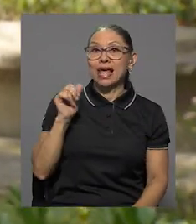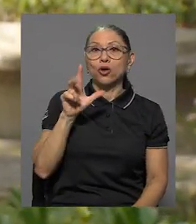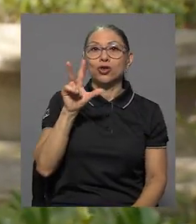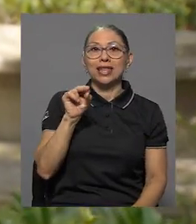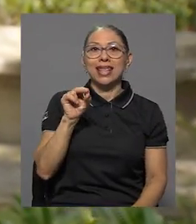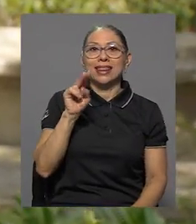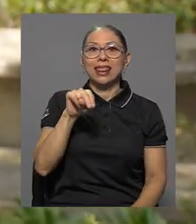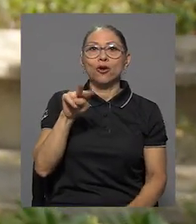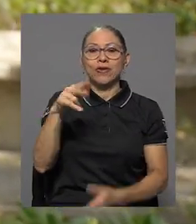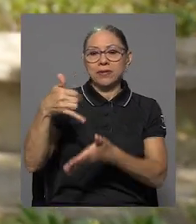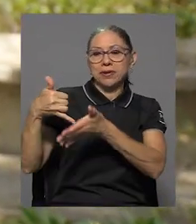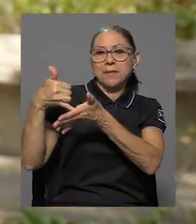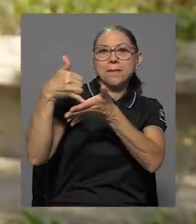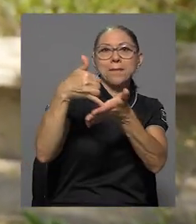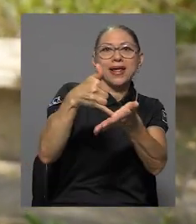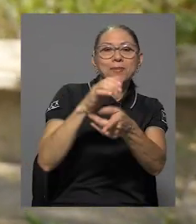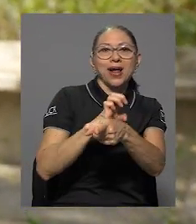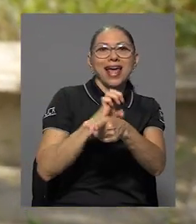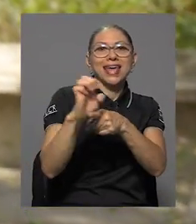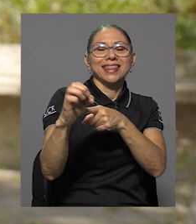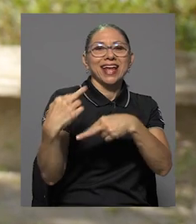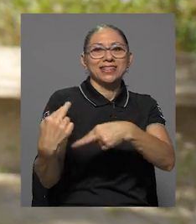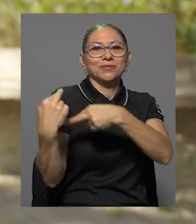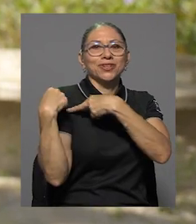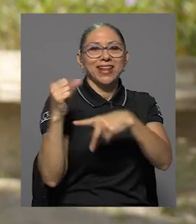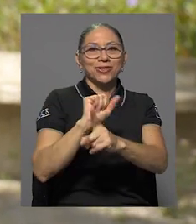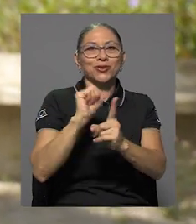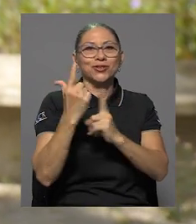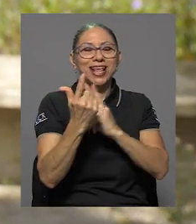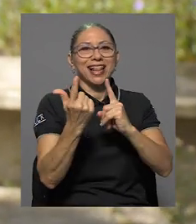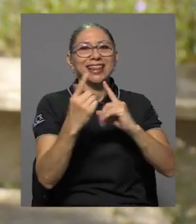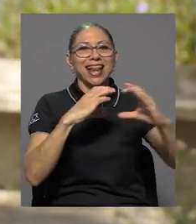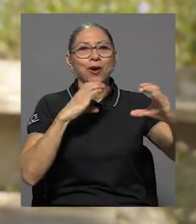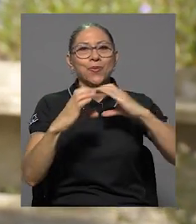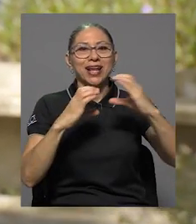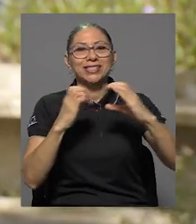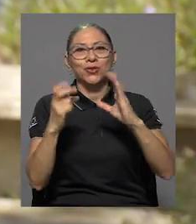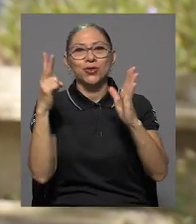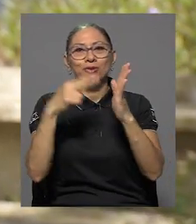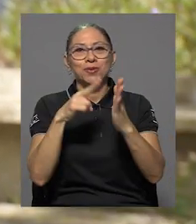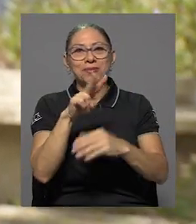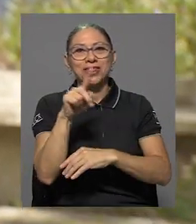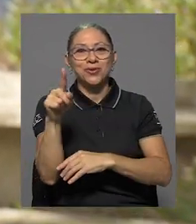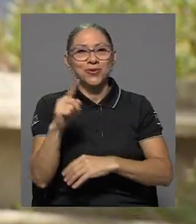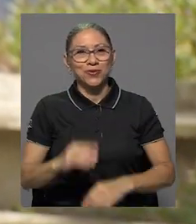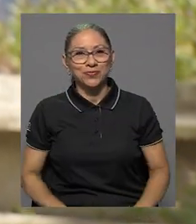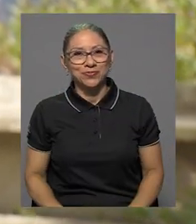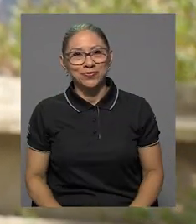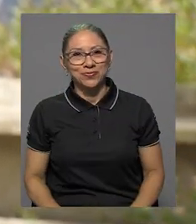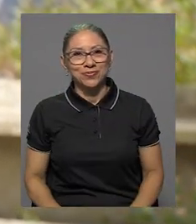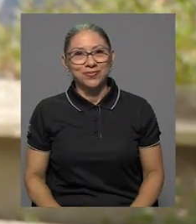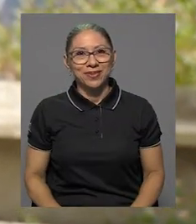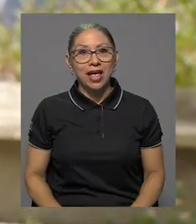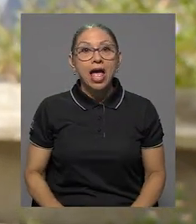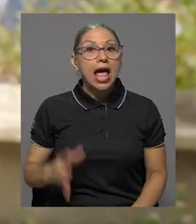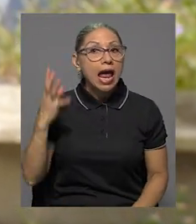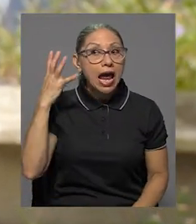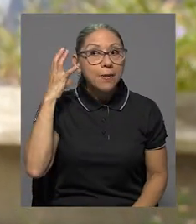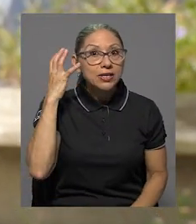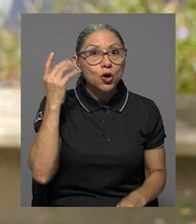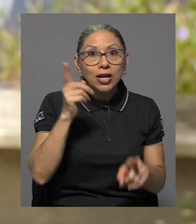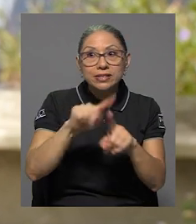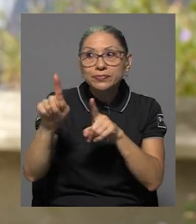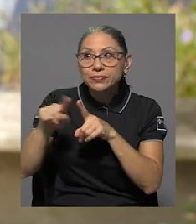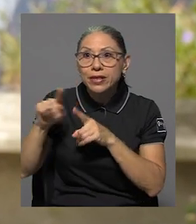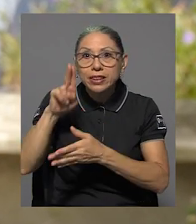noviembre el Premio a la Ética y Responsabilidad Social de la Comunicación 2021 a las radioemisoras de